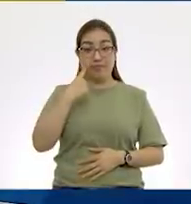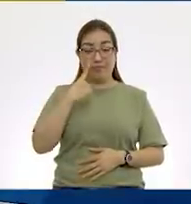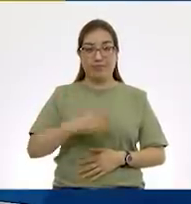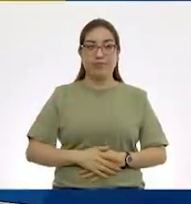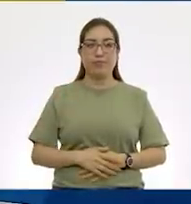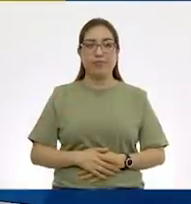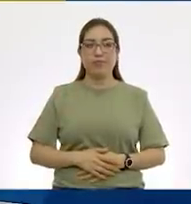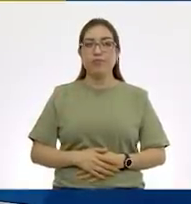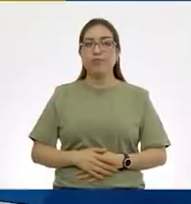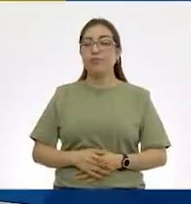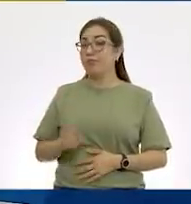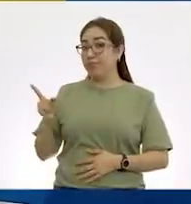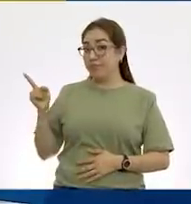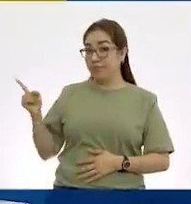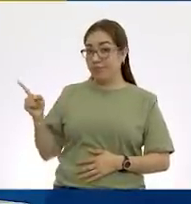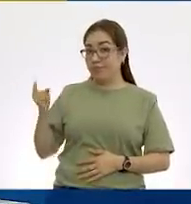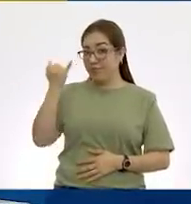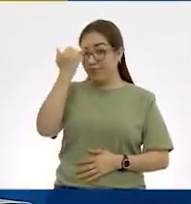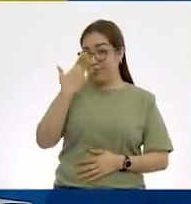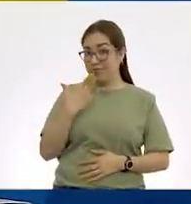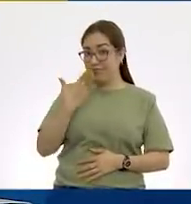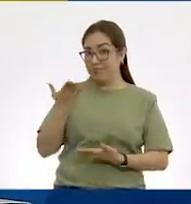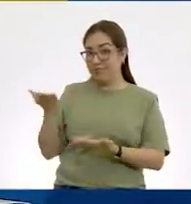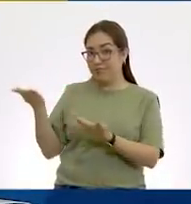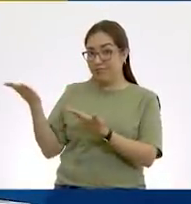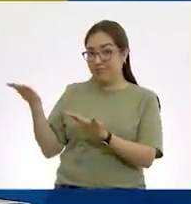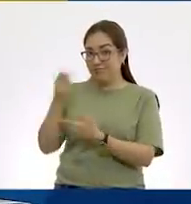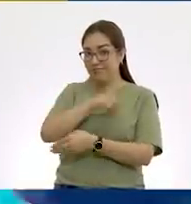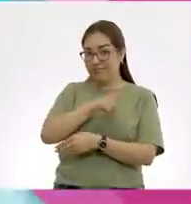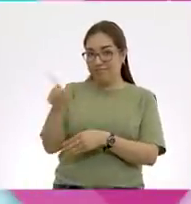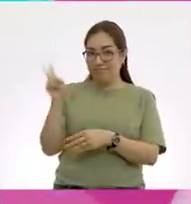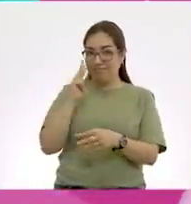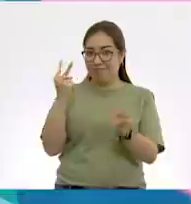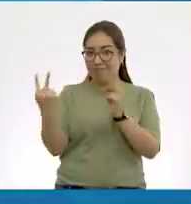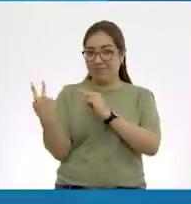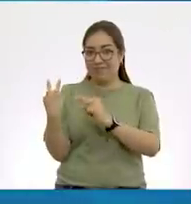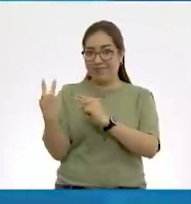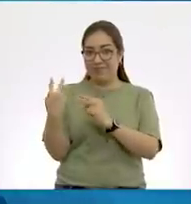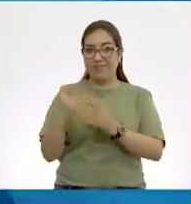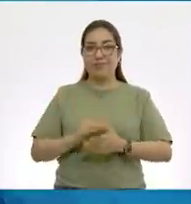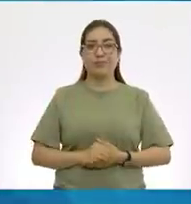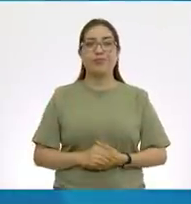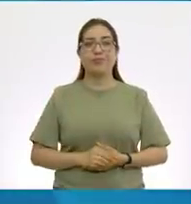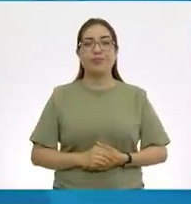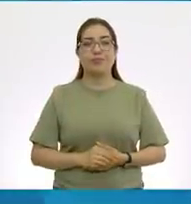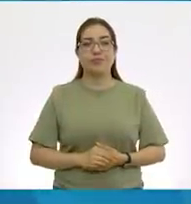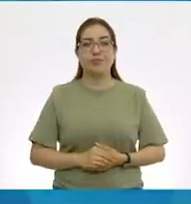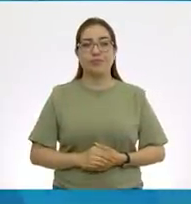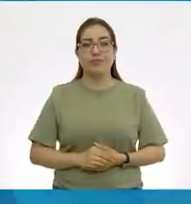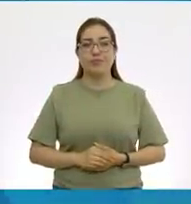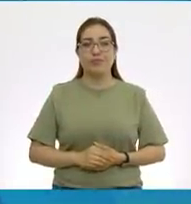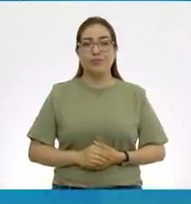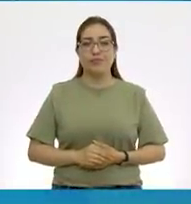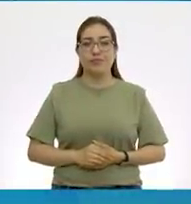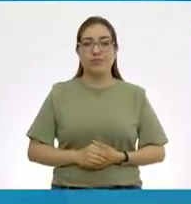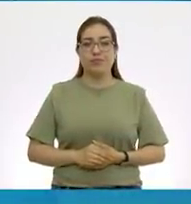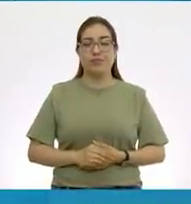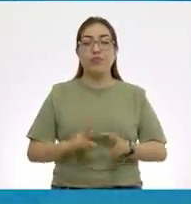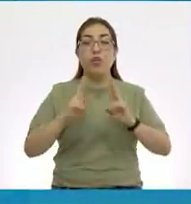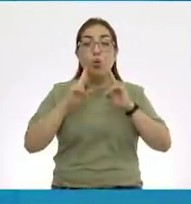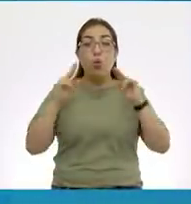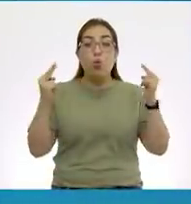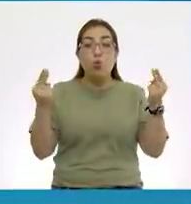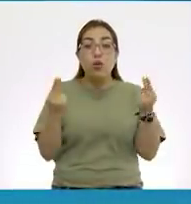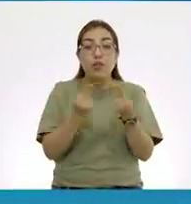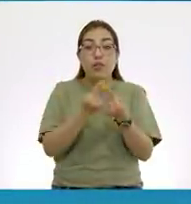y aquí lo vamos a ver en esta imagen, me gustaría que la pudieran ver también en casa, nuestros alumnos. Las unidades menores